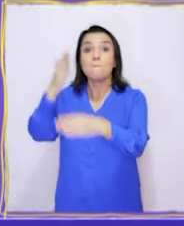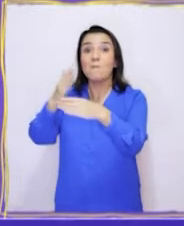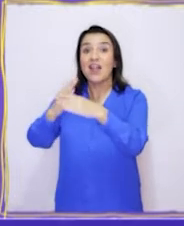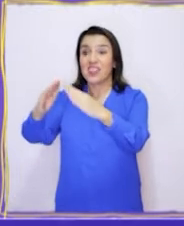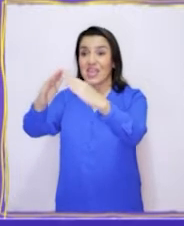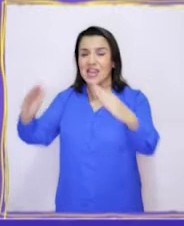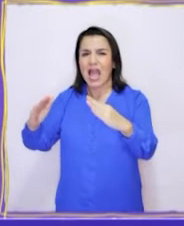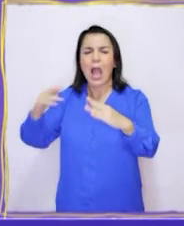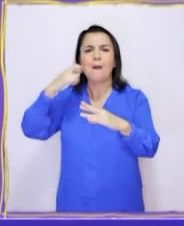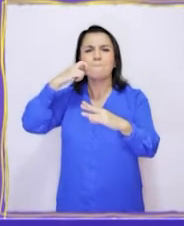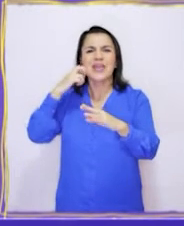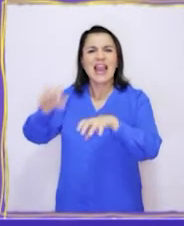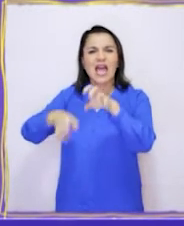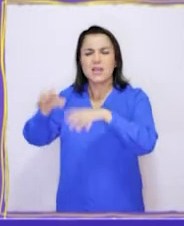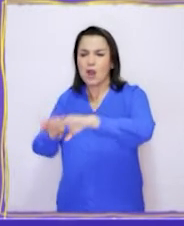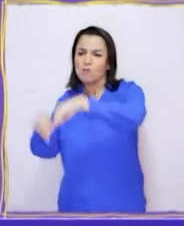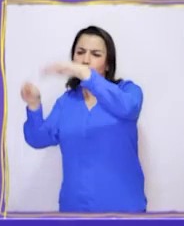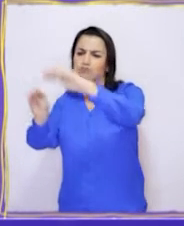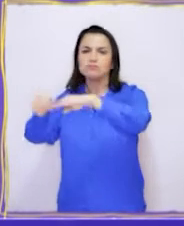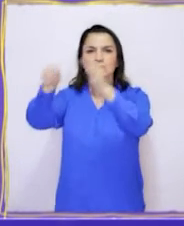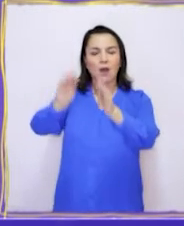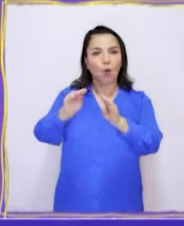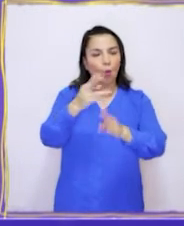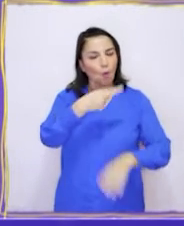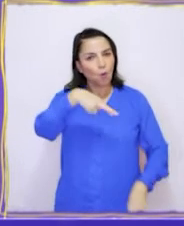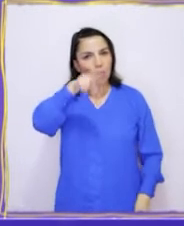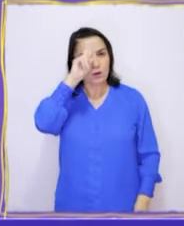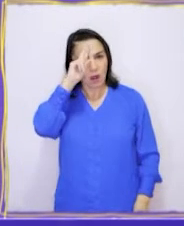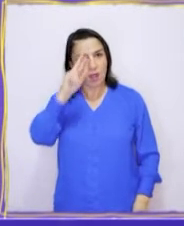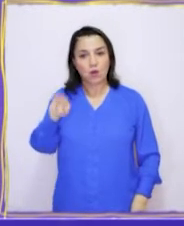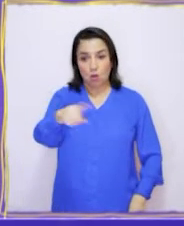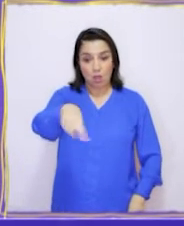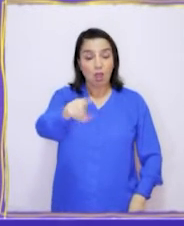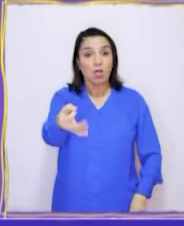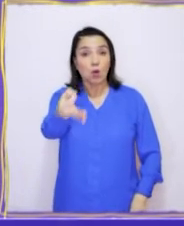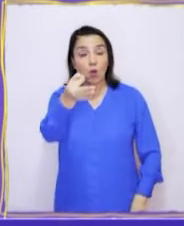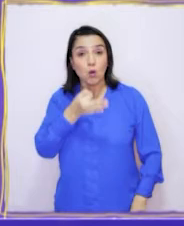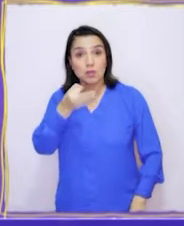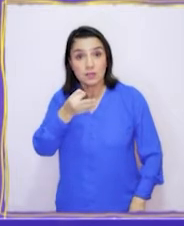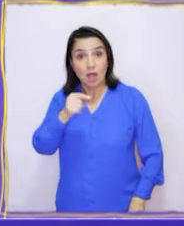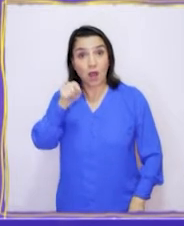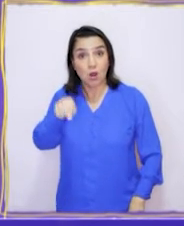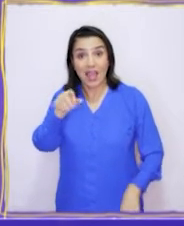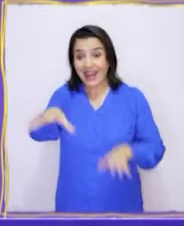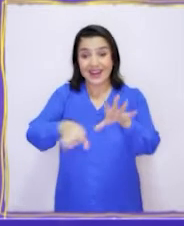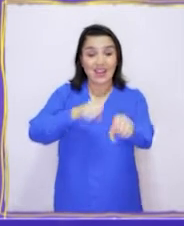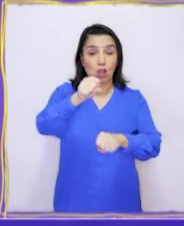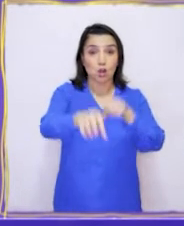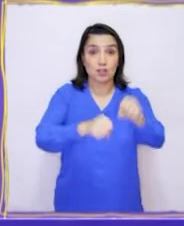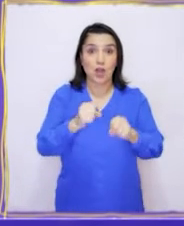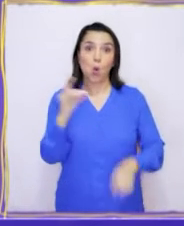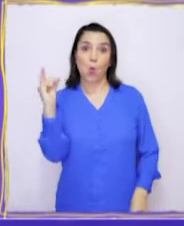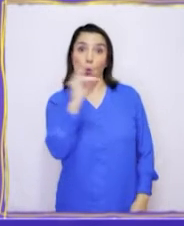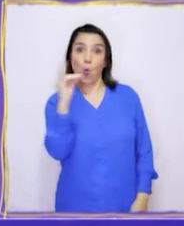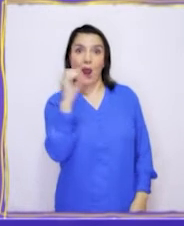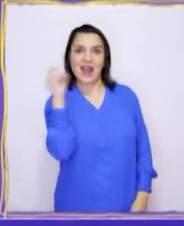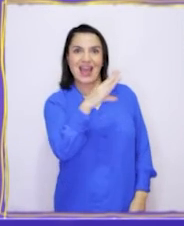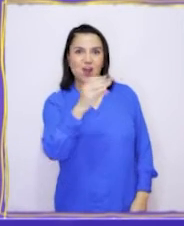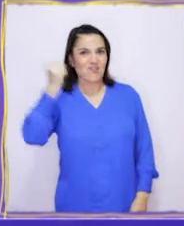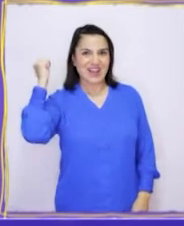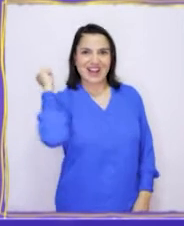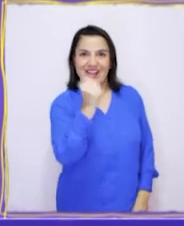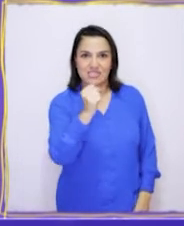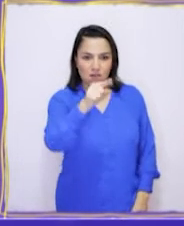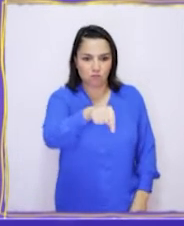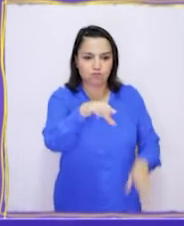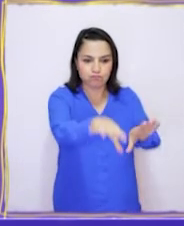¡Eso sí que es curioso! Además, ellos me contaron que eran recolectores y grandes cazadores de guanacos, que